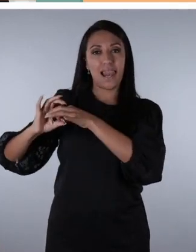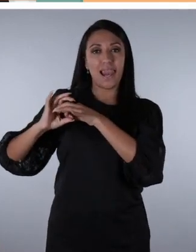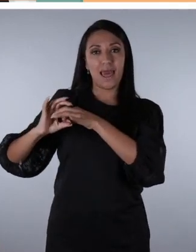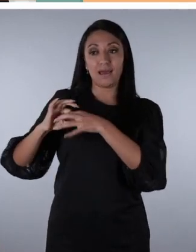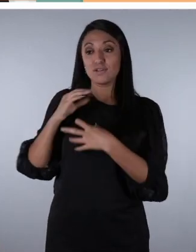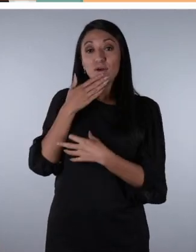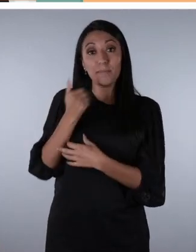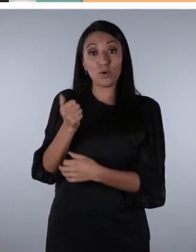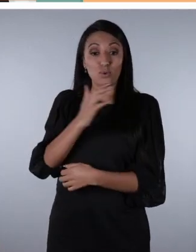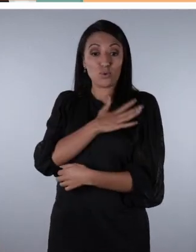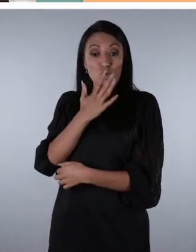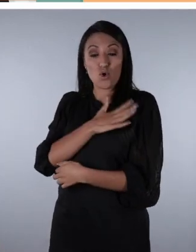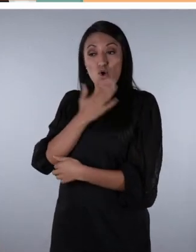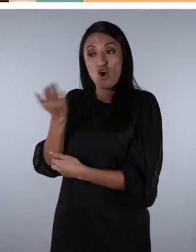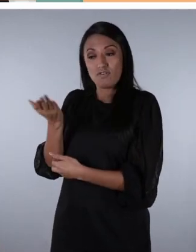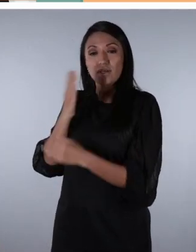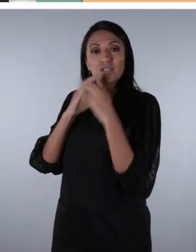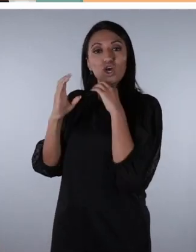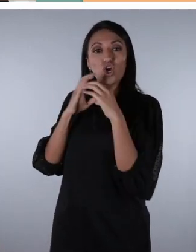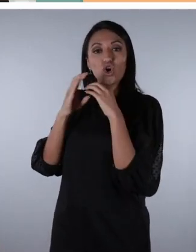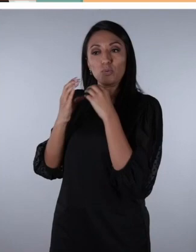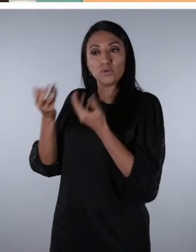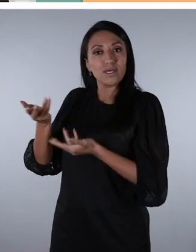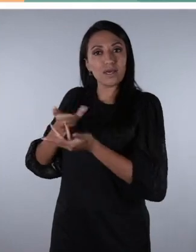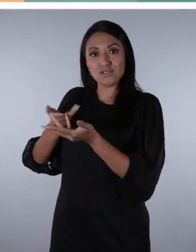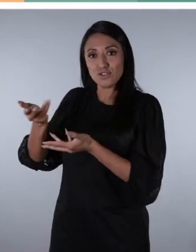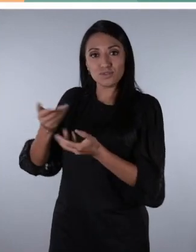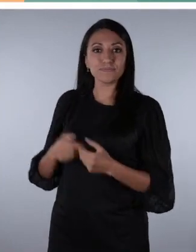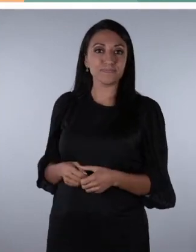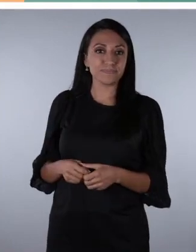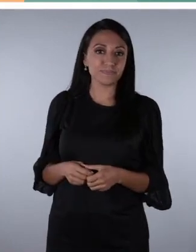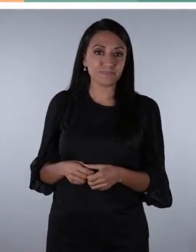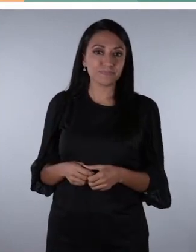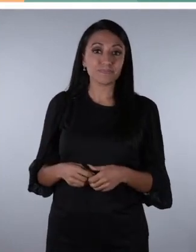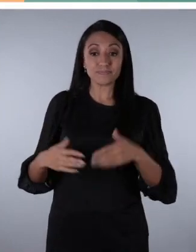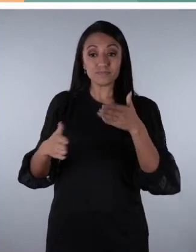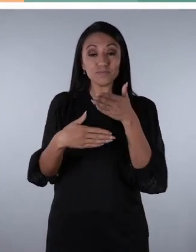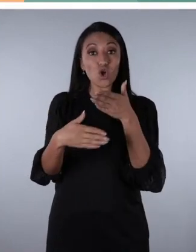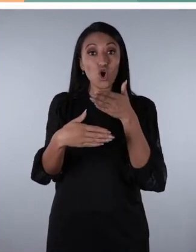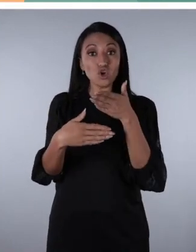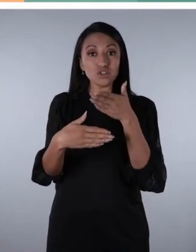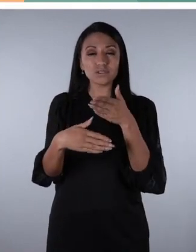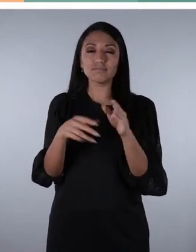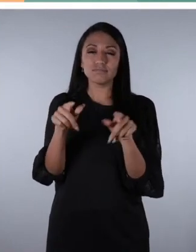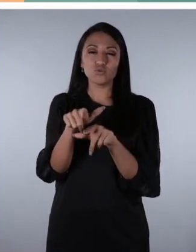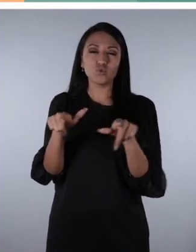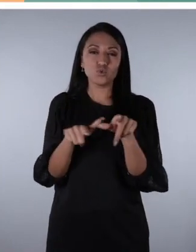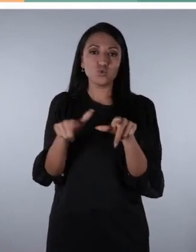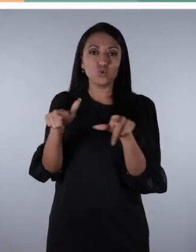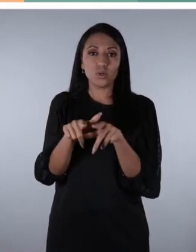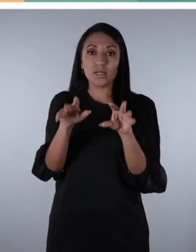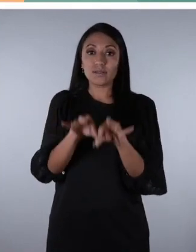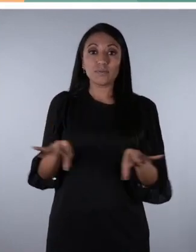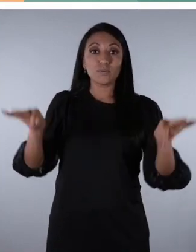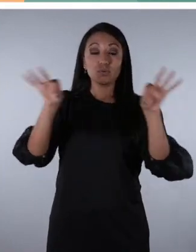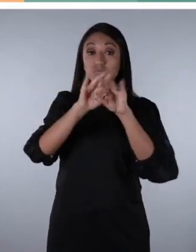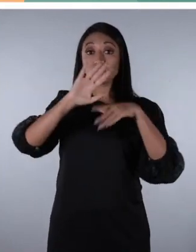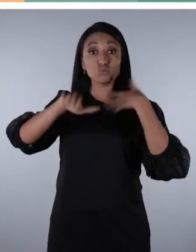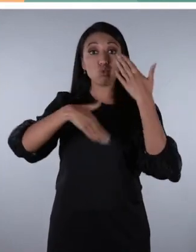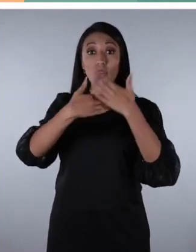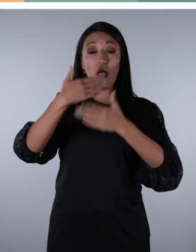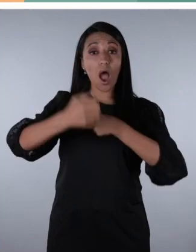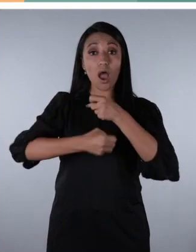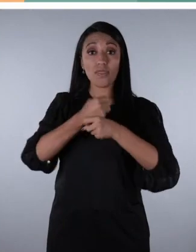y mejorará la confianza y comunicación mutua. La cocina también es un lugar para personas de toda